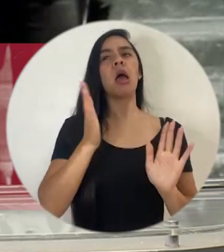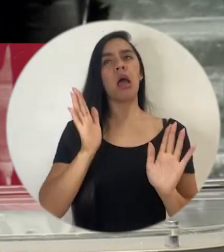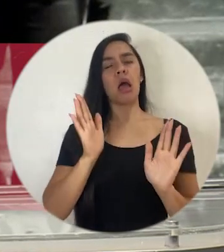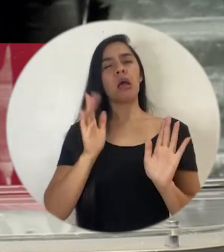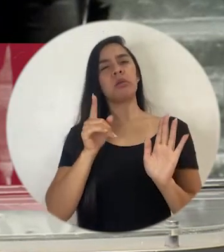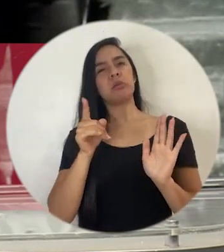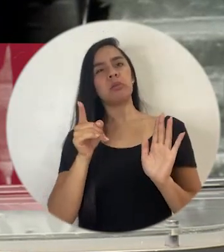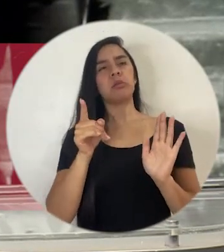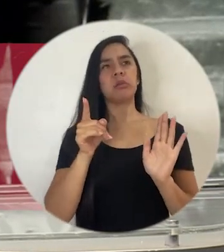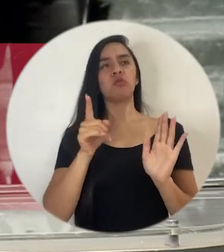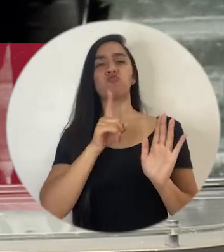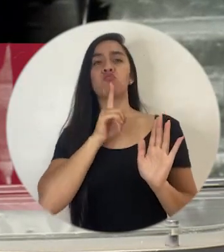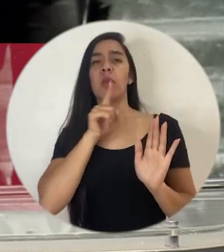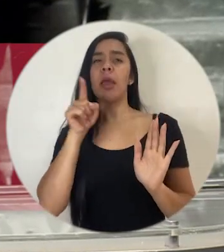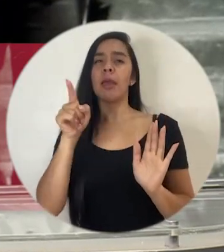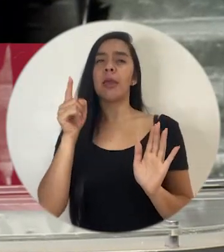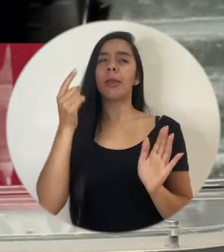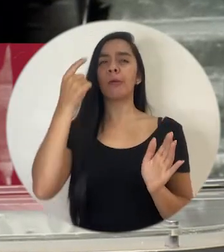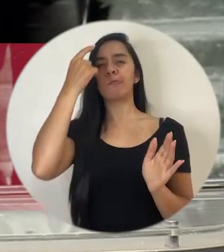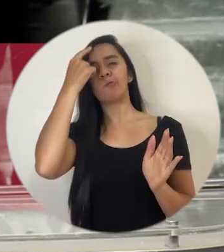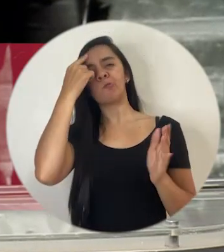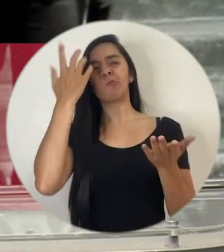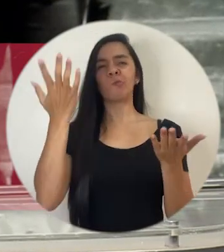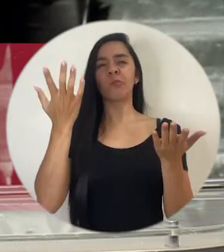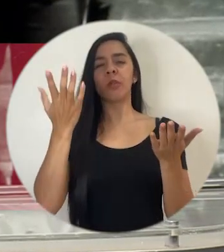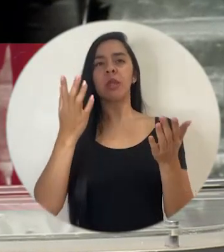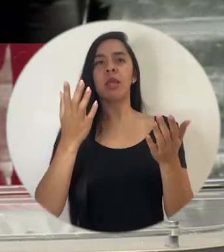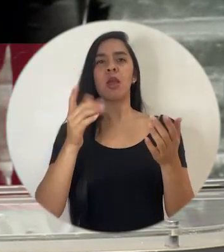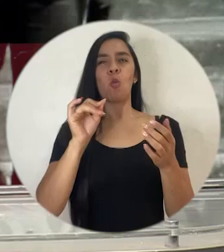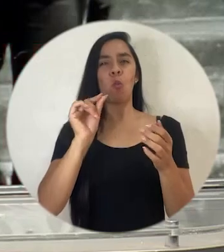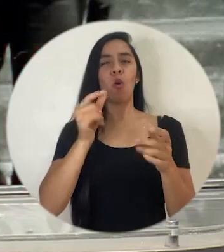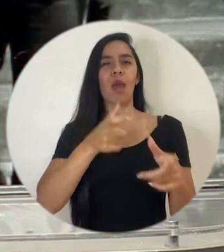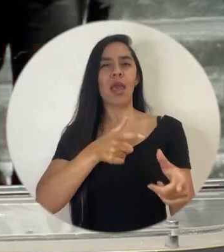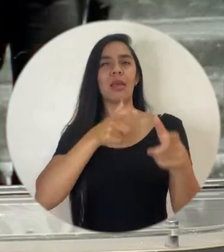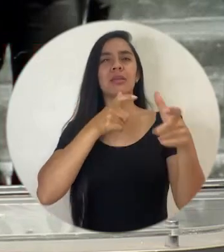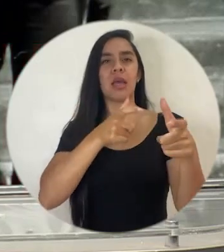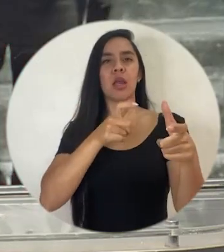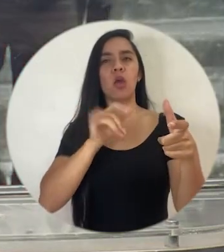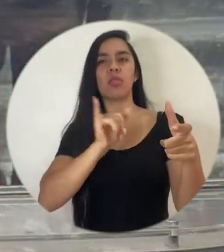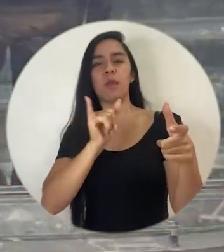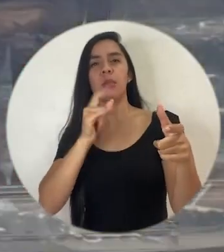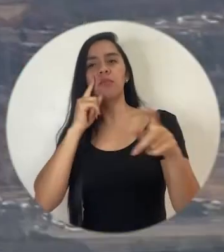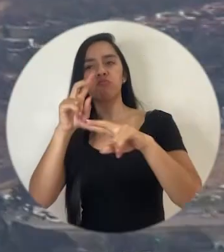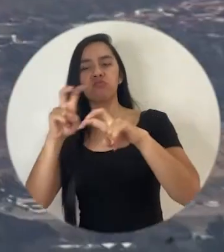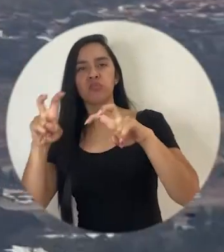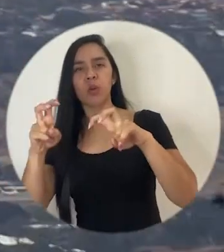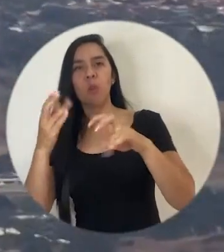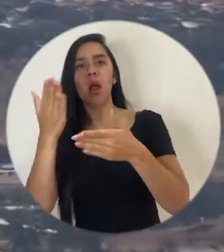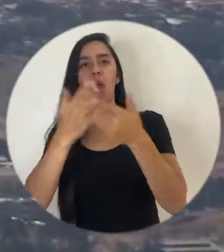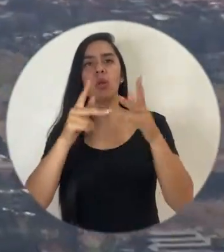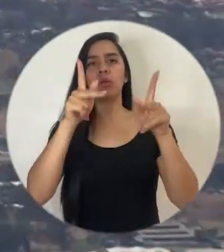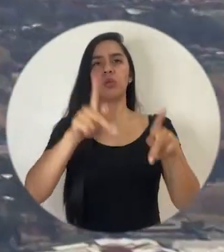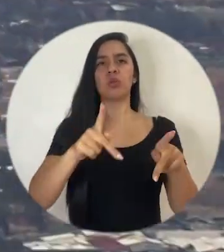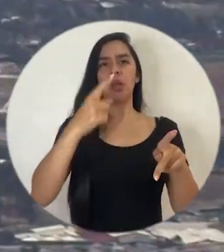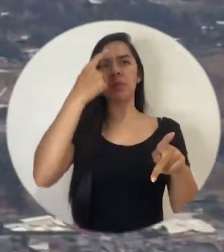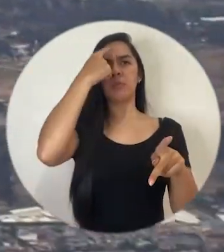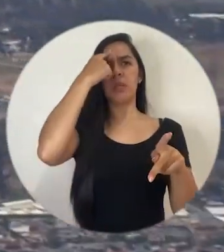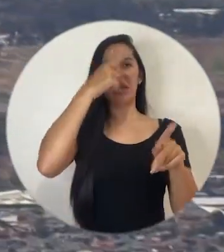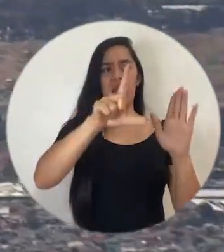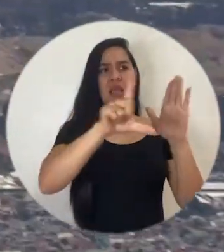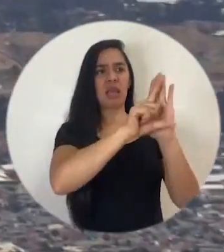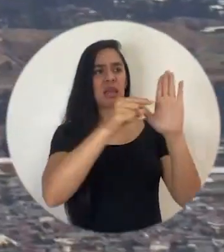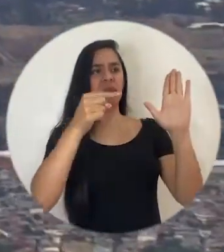bueno hay una dosis muy grande de ideología pero creo que también hay una dosis un poco exagerada los que piensan que tal vez